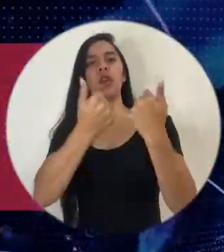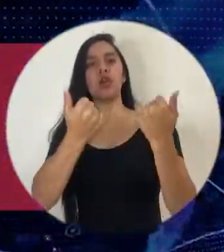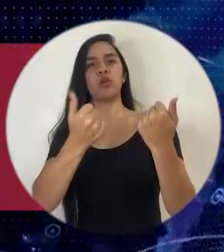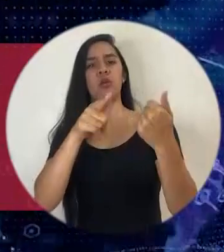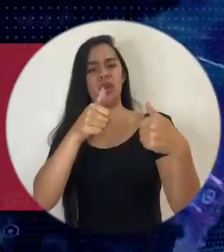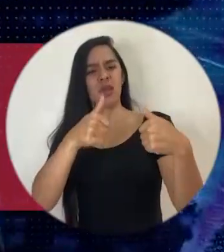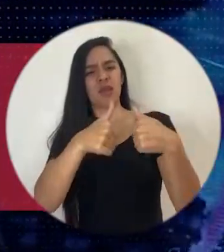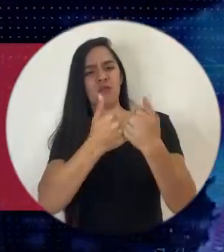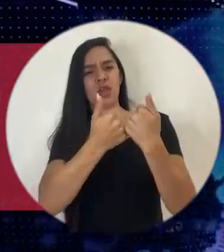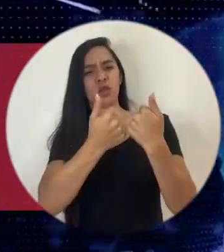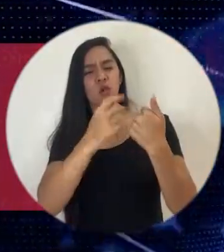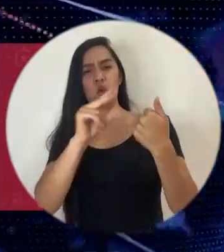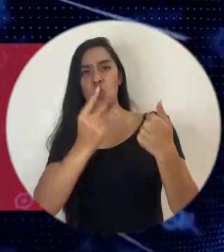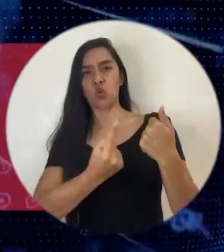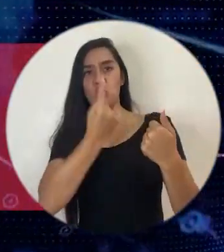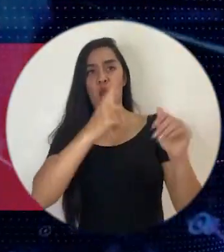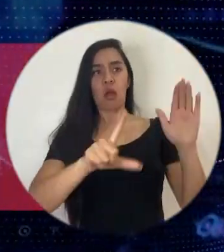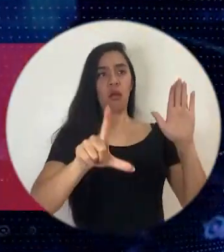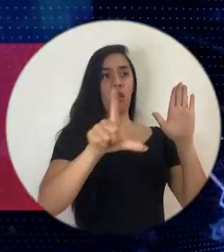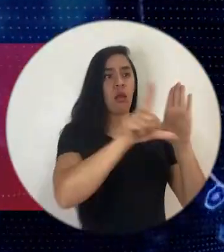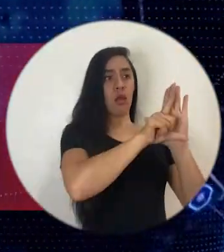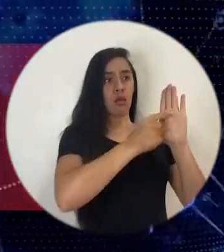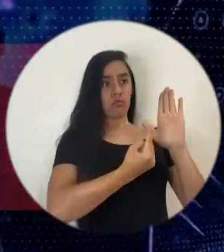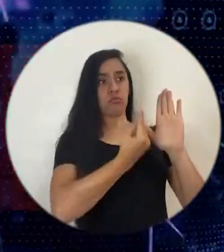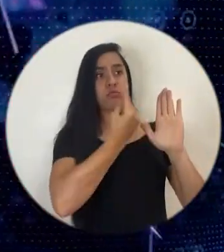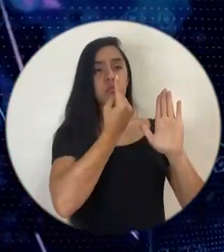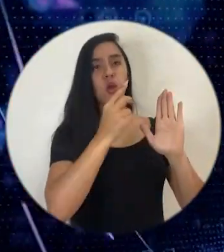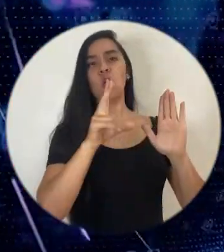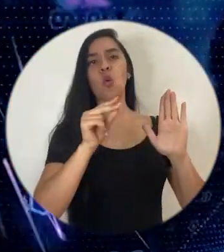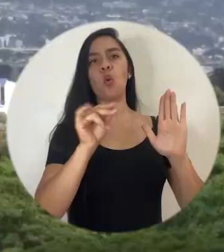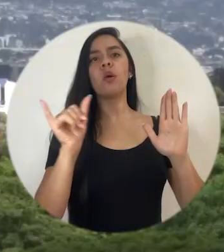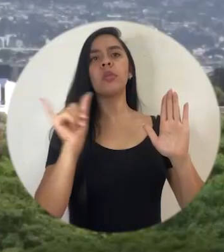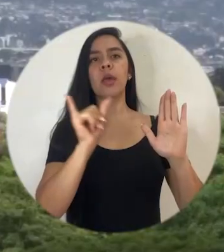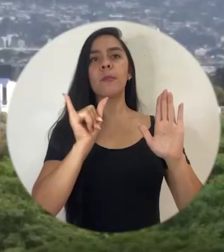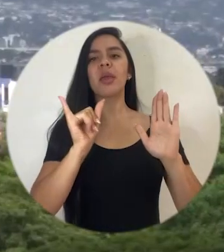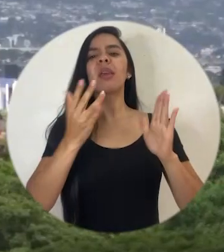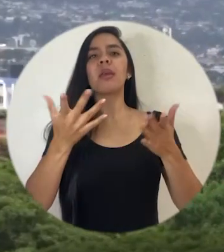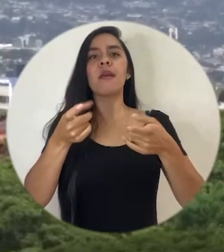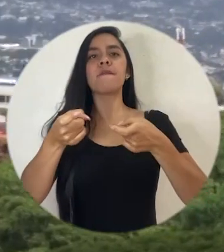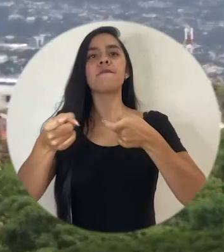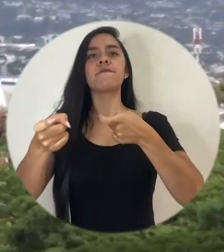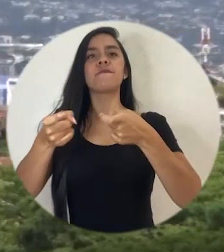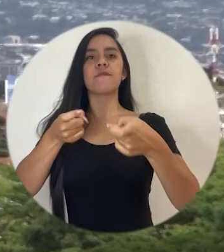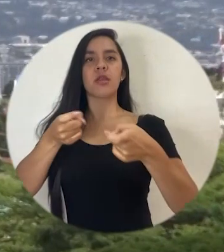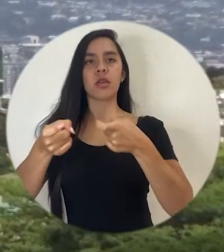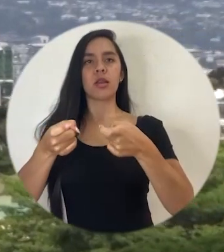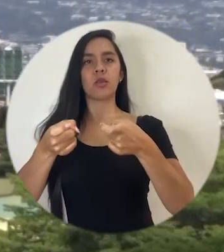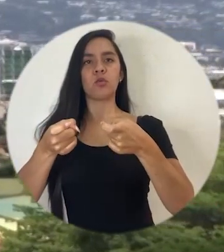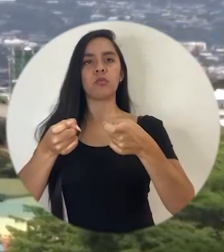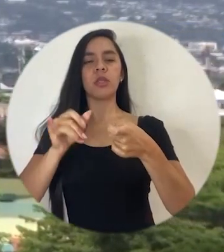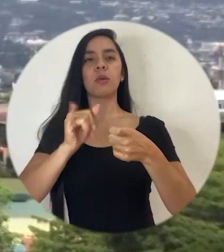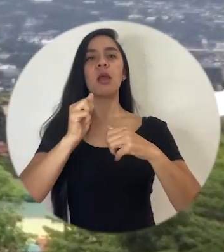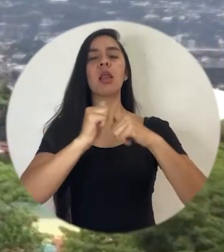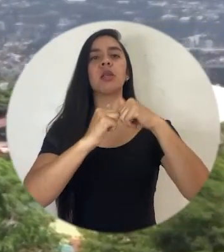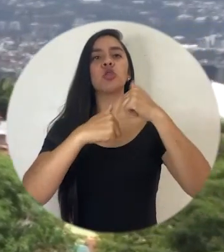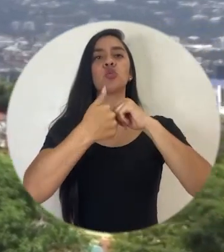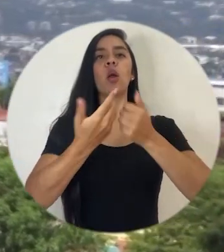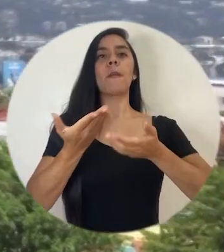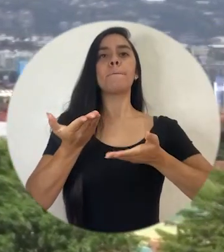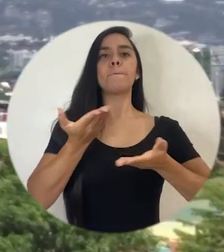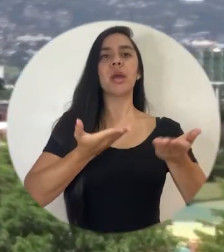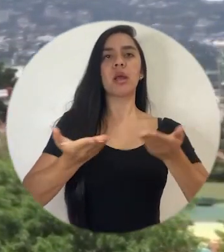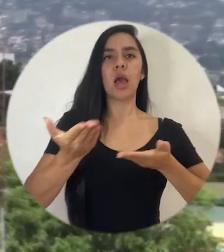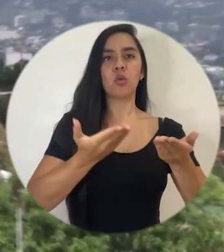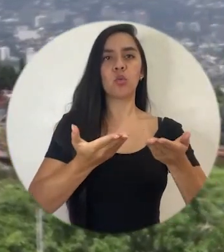de de una legislación y tiene que ver desde luego con el con regulador esa estructura de mercado